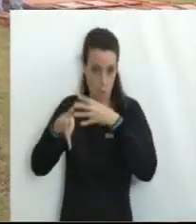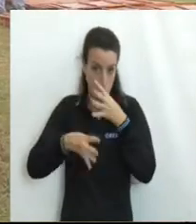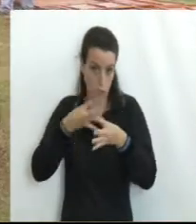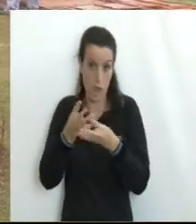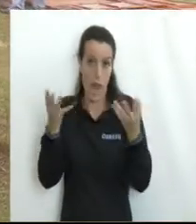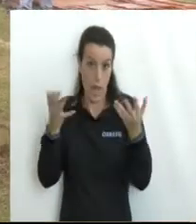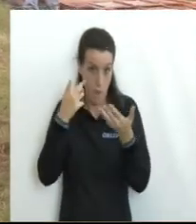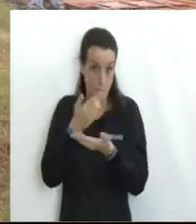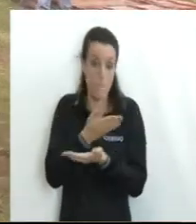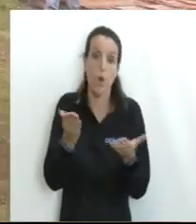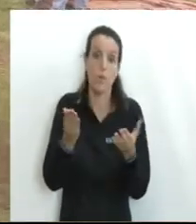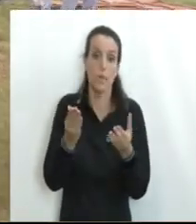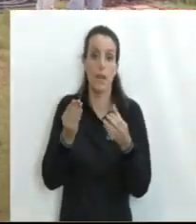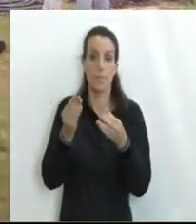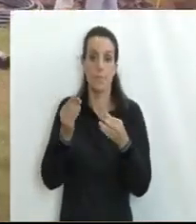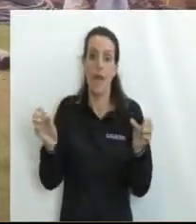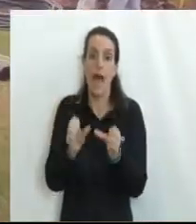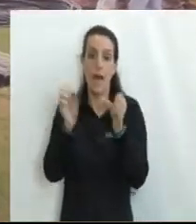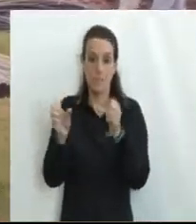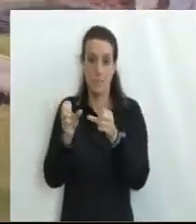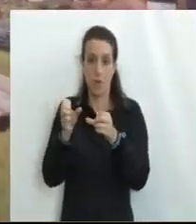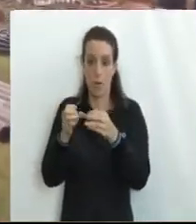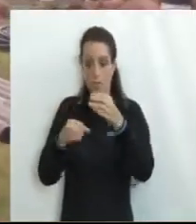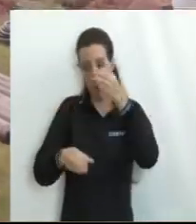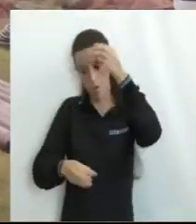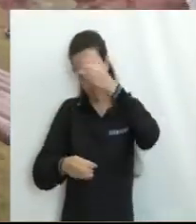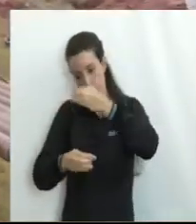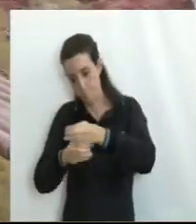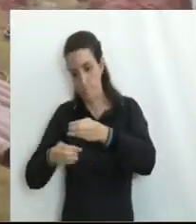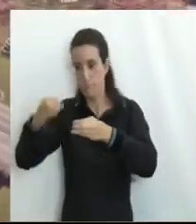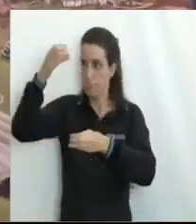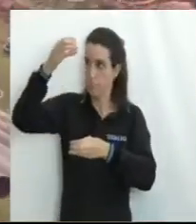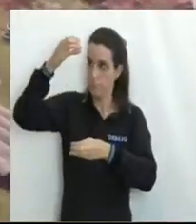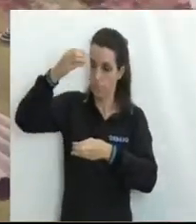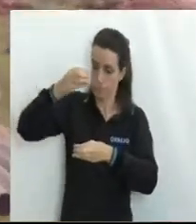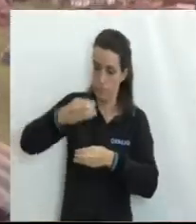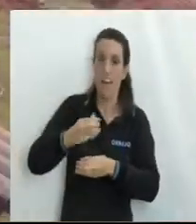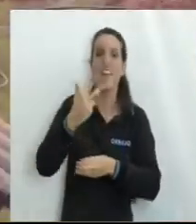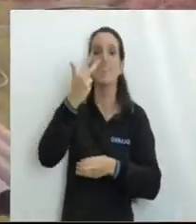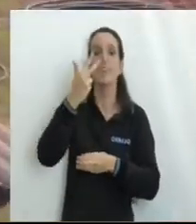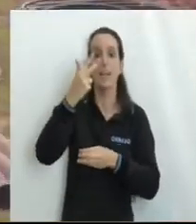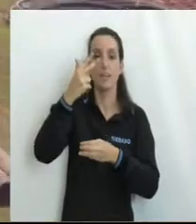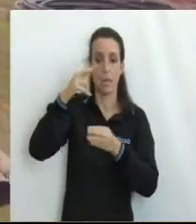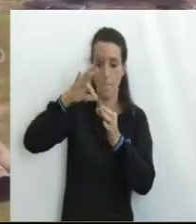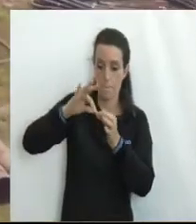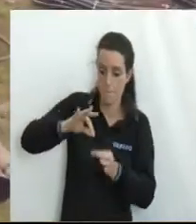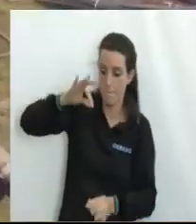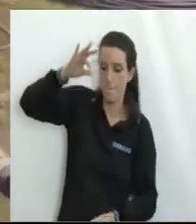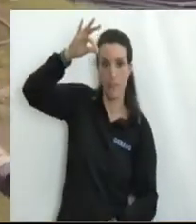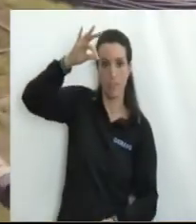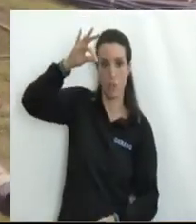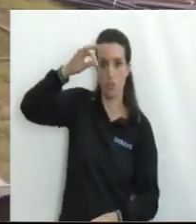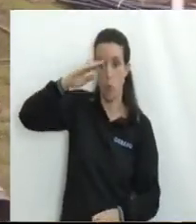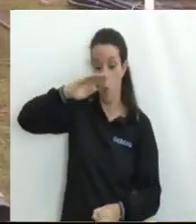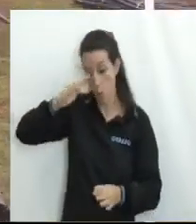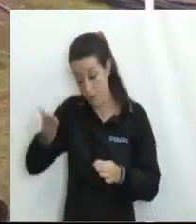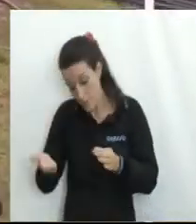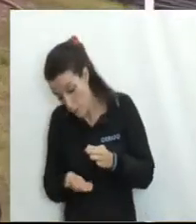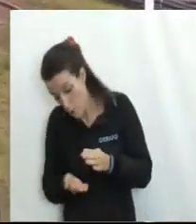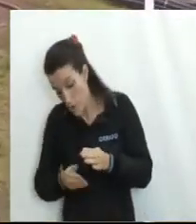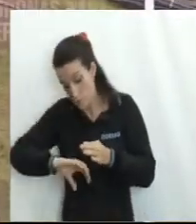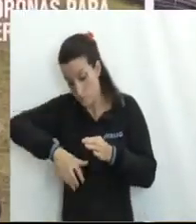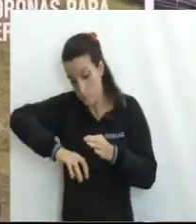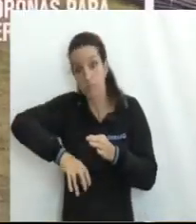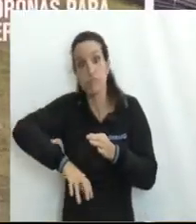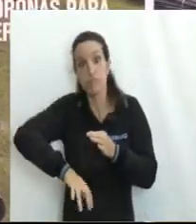reservorio Y el mecanismo de la máquina Consiste en ir introduciendo Barras de 3 metros Que en el fondo